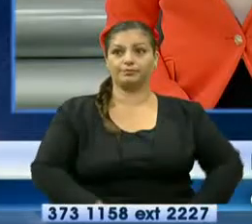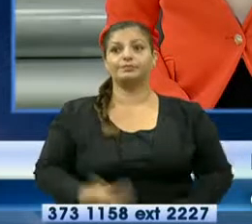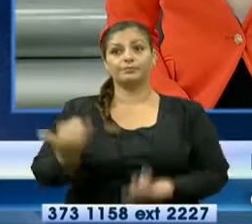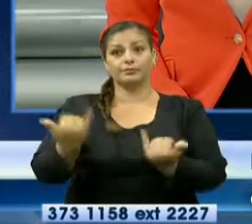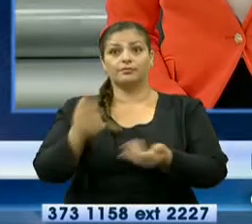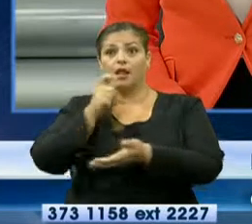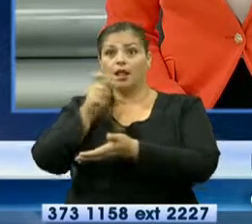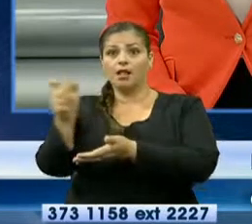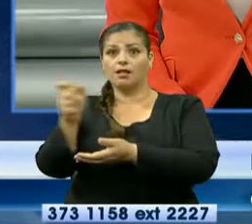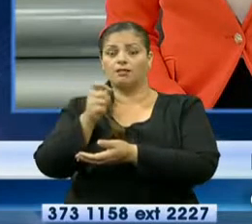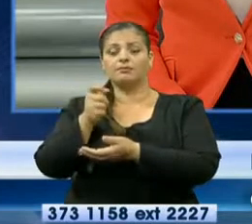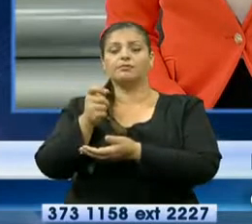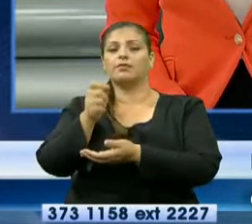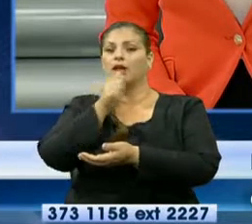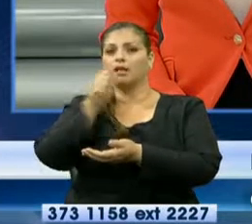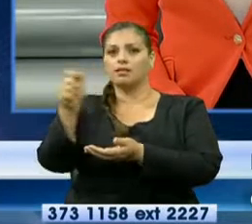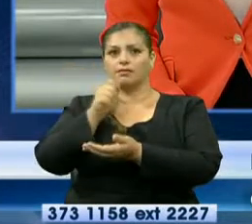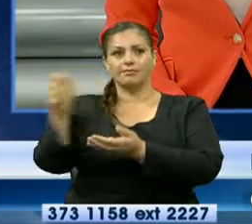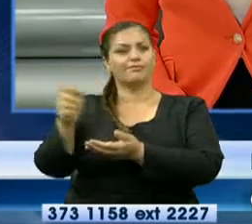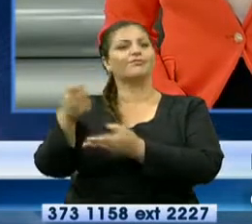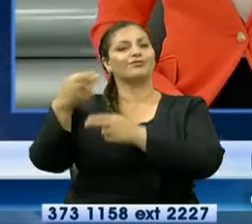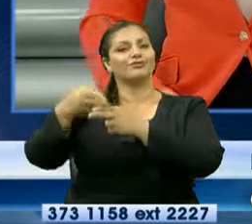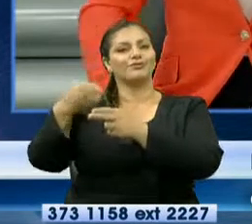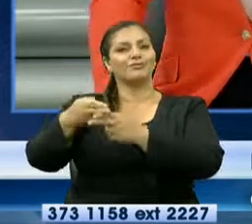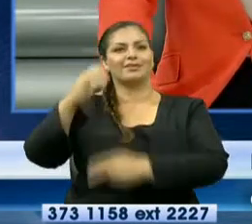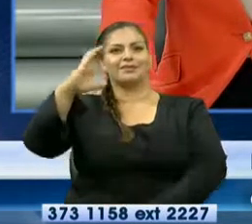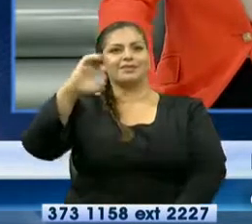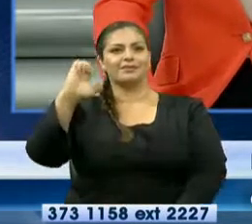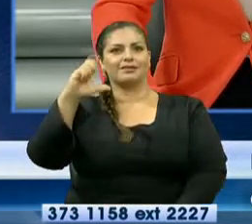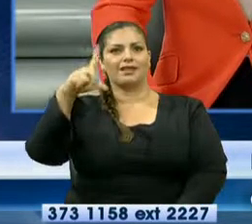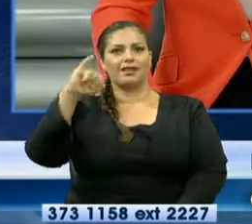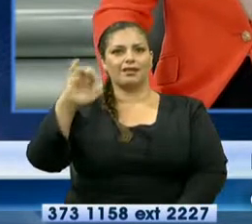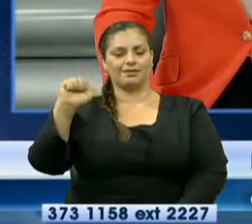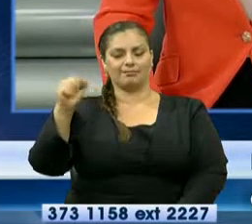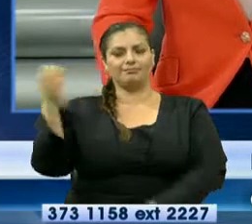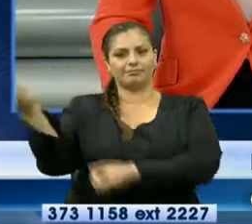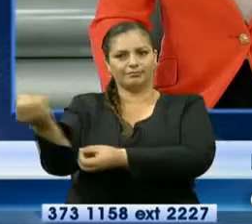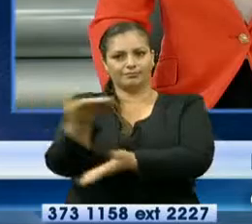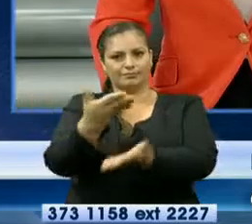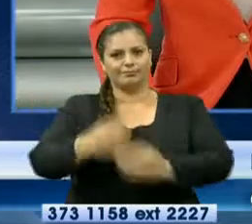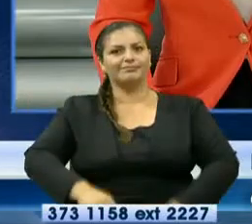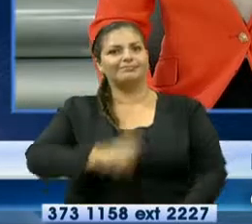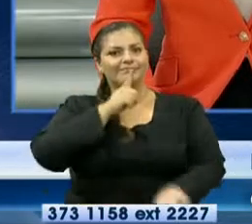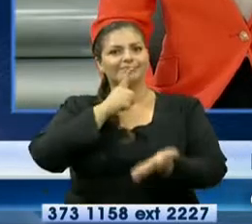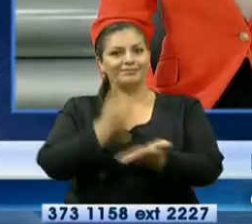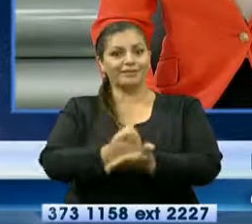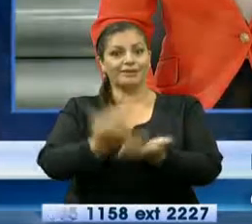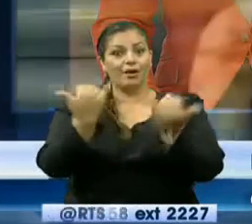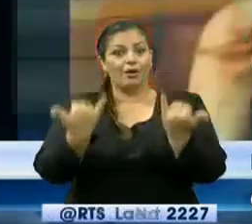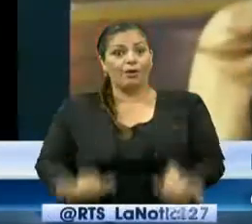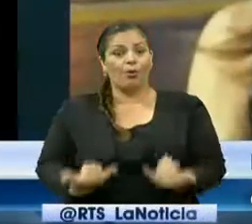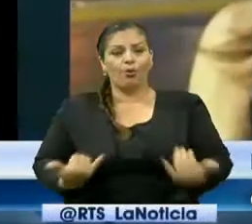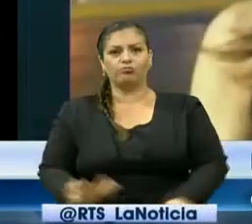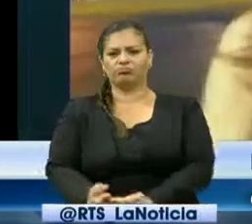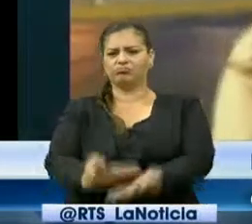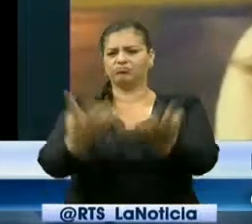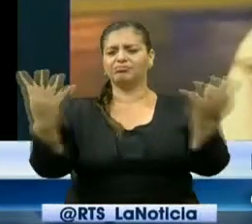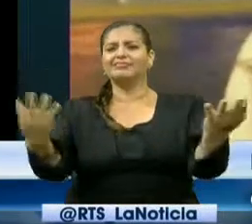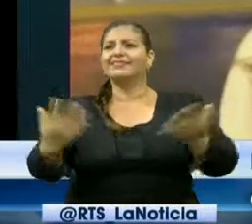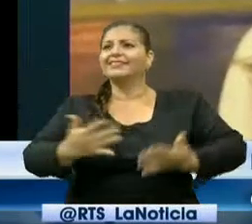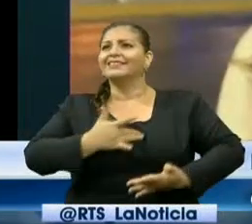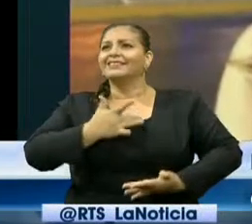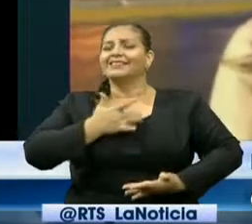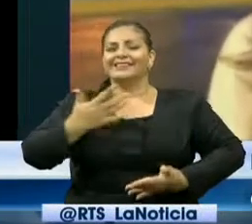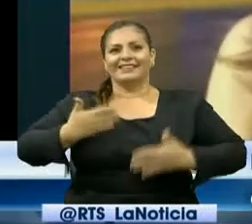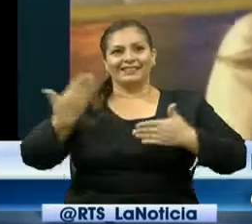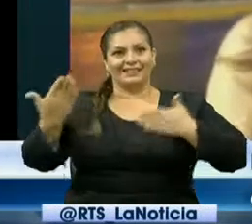Muy buenas noches, así es, realmente fue un día emocionante para las personas que estuvieron aquí en Chiapas, en los dos pueblos que